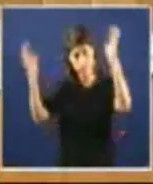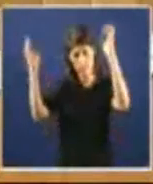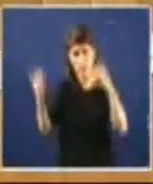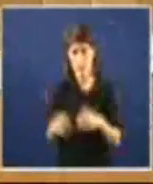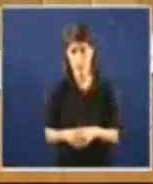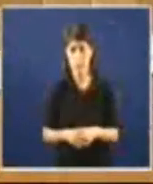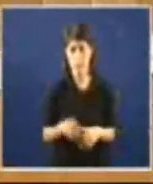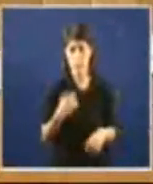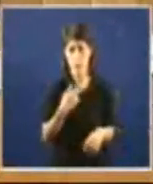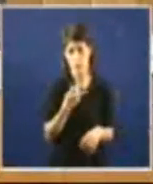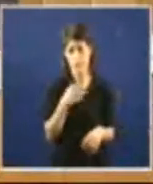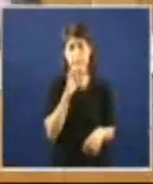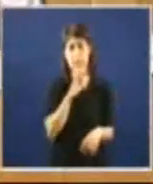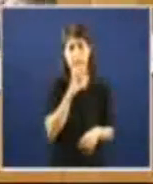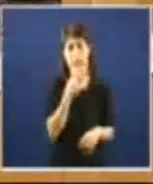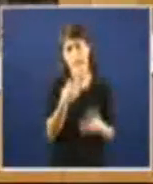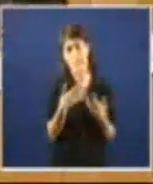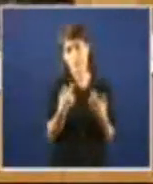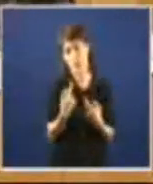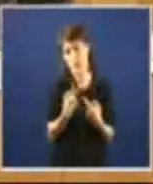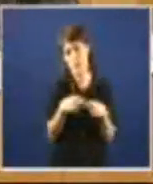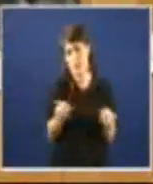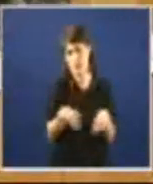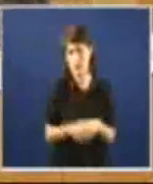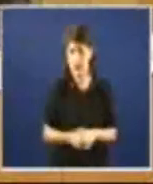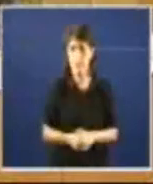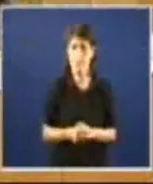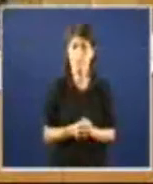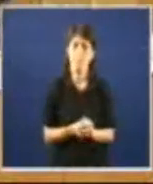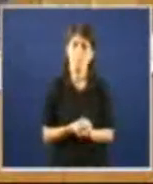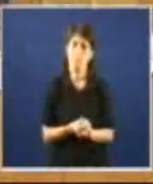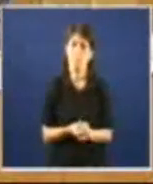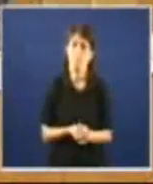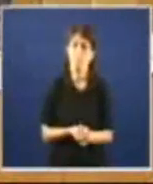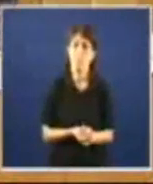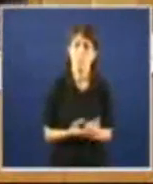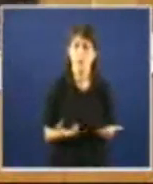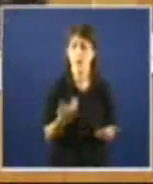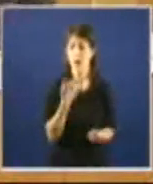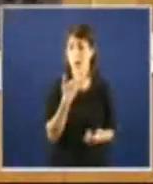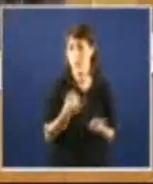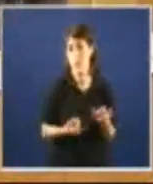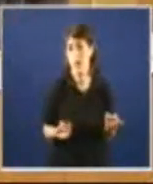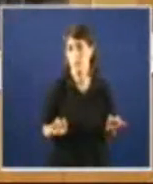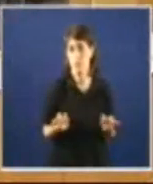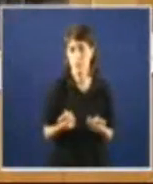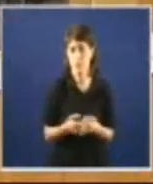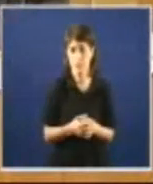havería que decilo sono, ainda que a expresión de Goya o pé da estampa resulta relativamente equívoca.